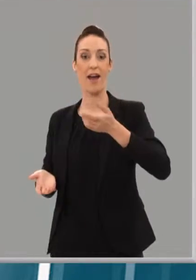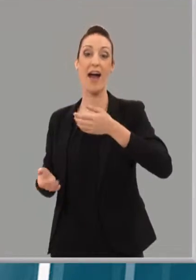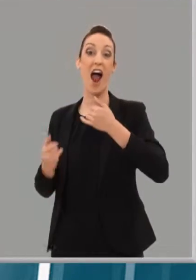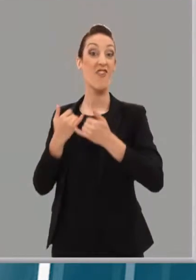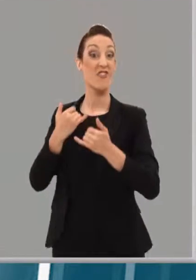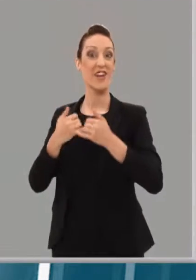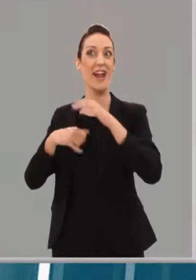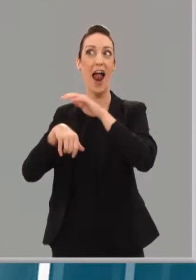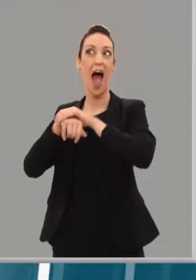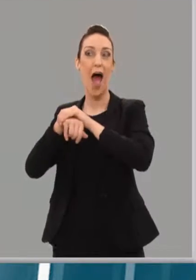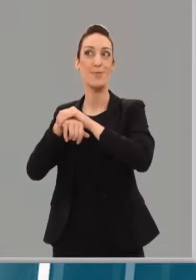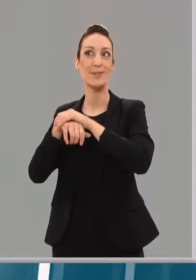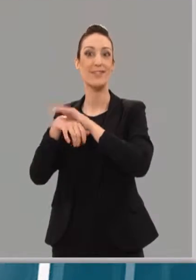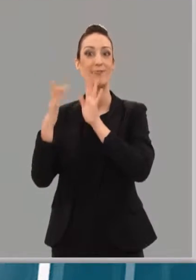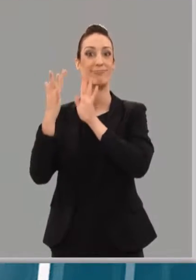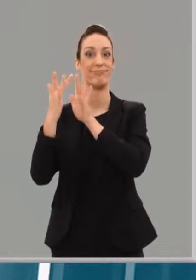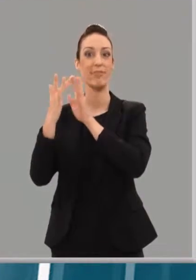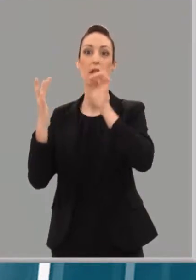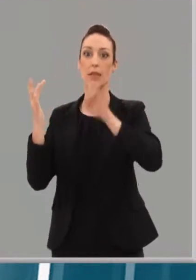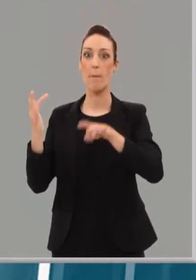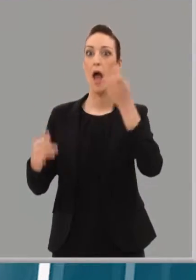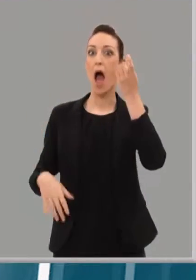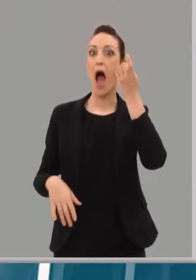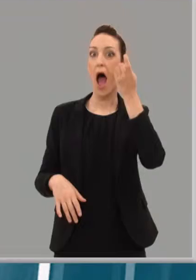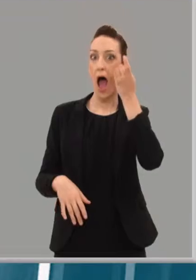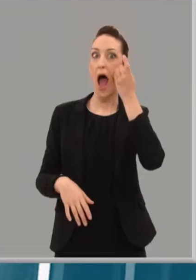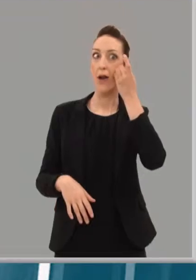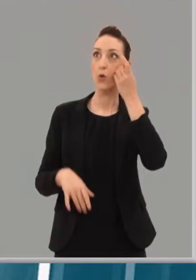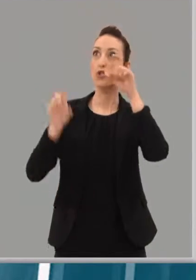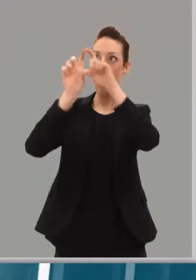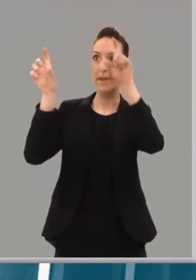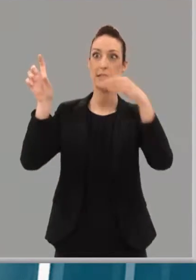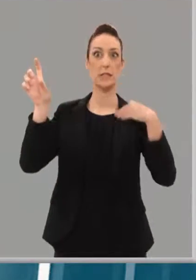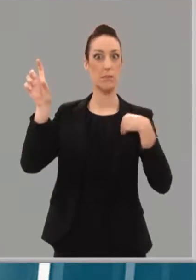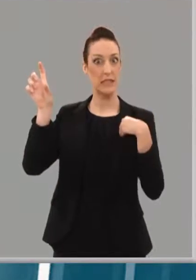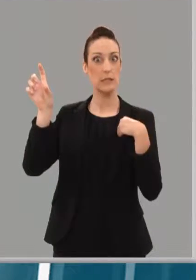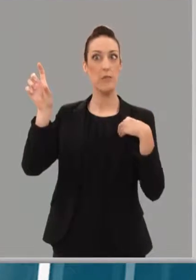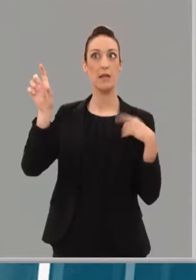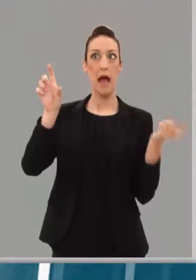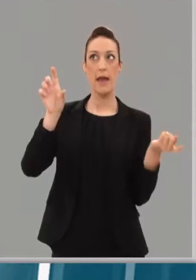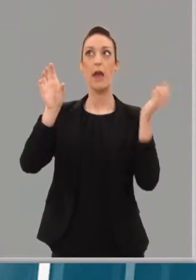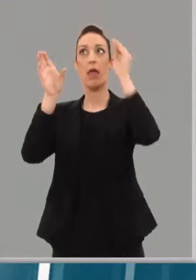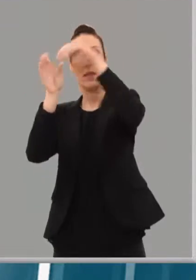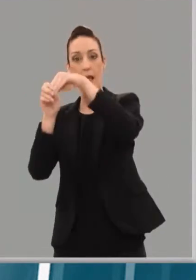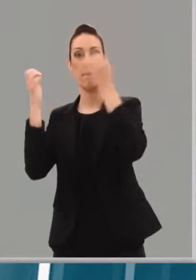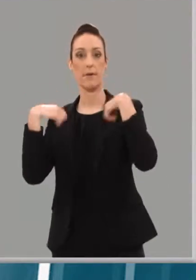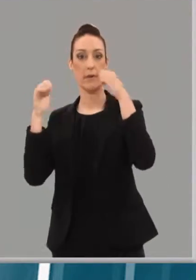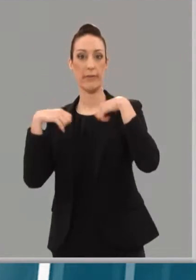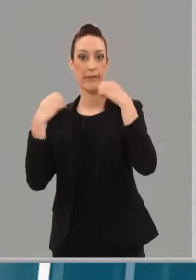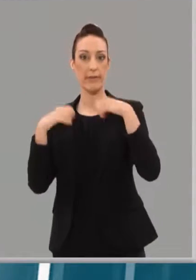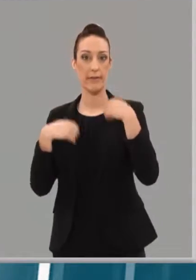amistad e incluso con nuestros alumnos que van a hacer las prácticas en estas empresas. Más información e inscripciones en